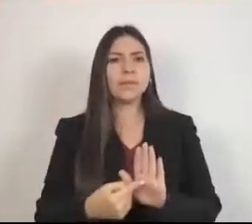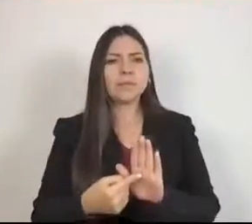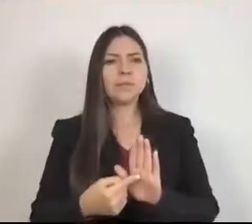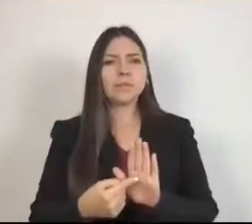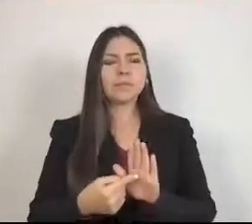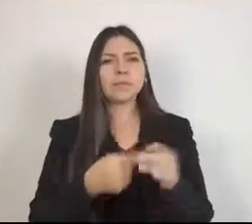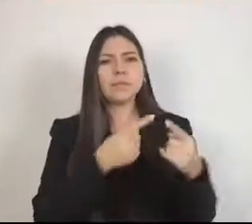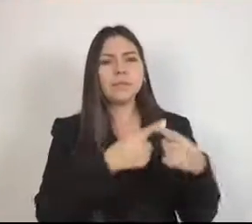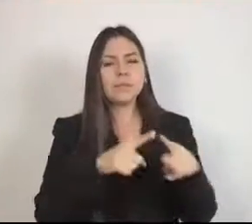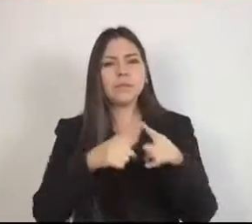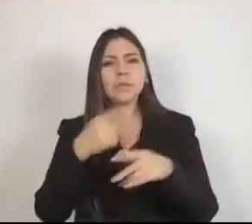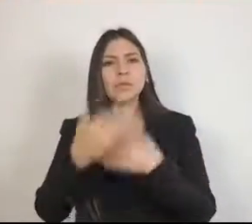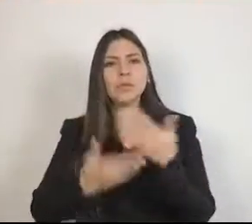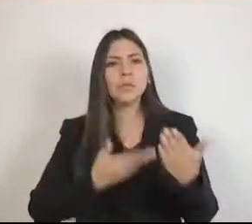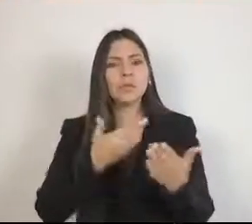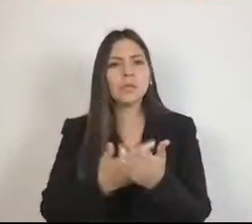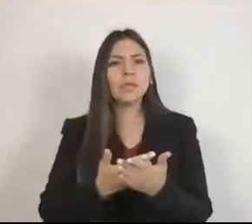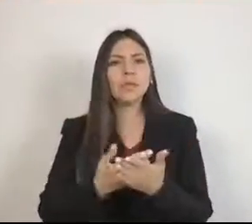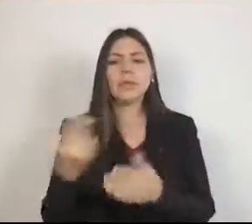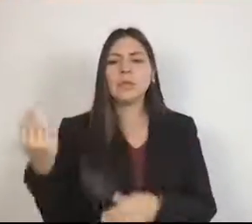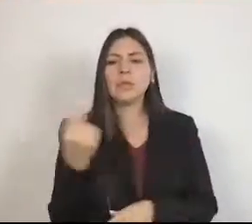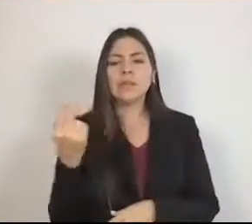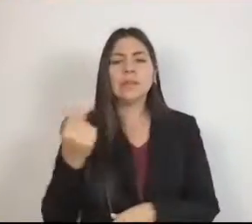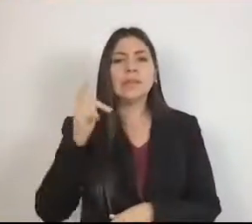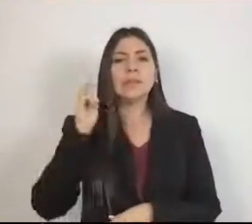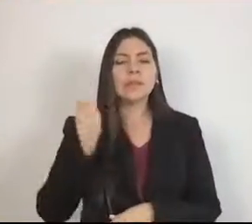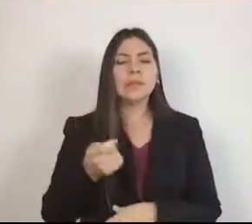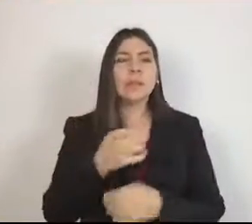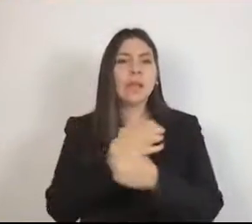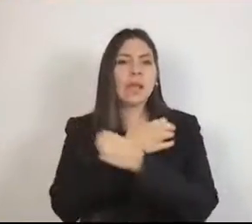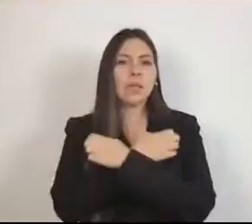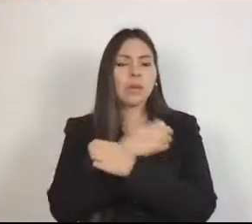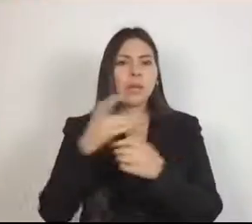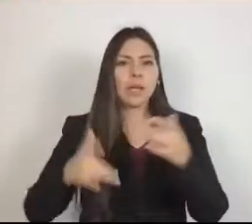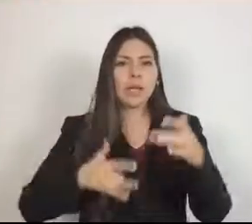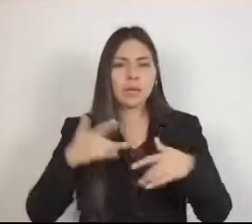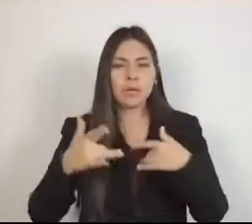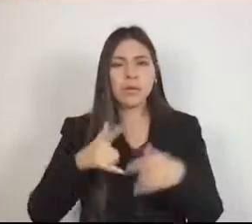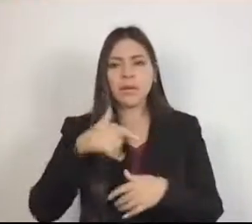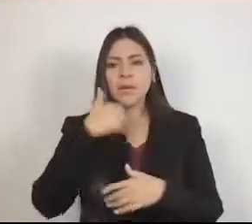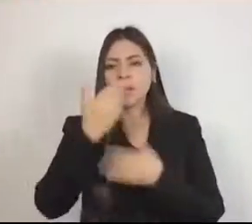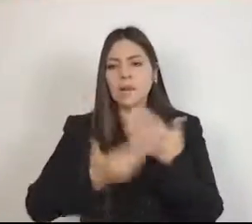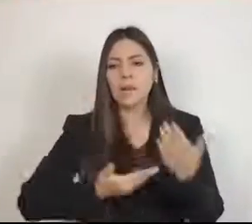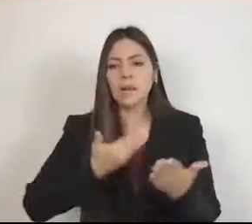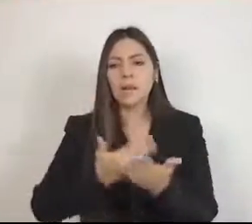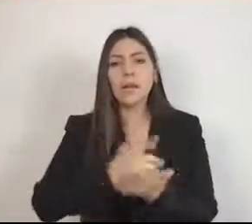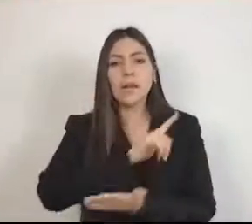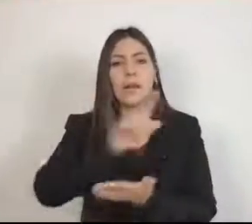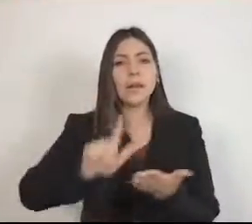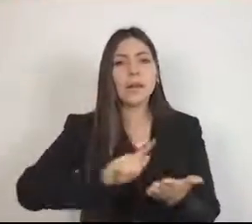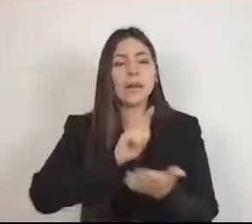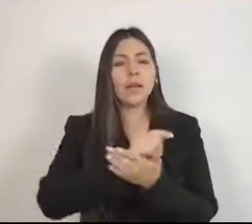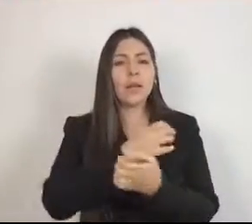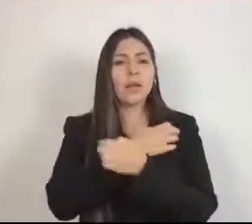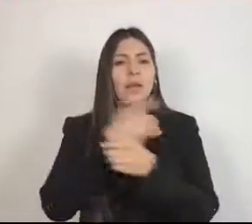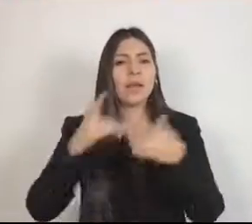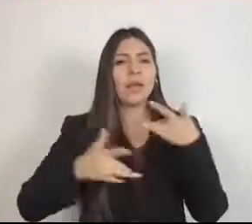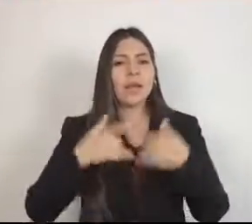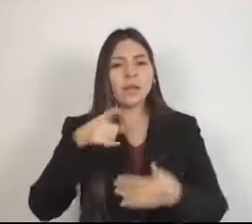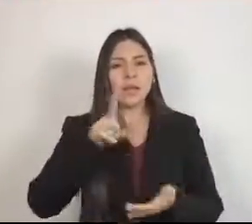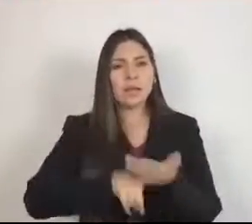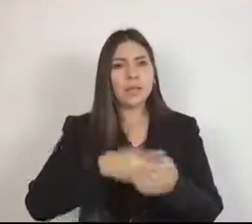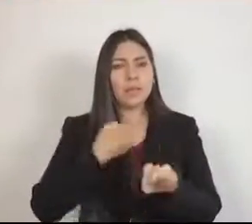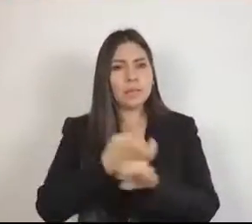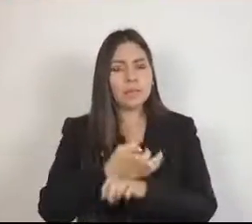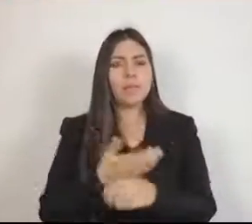propuestas sobre la necesidad de la educación emocional, una ley de la educación emocional en el Estado. Entonces, le